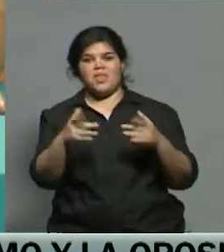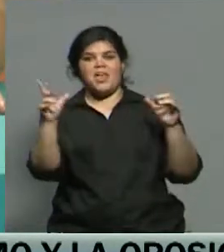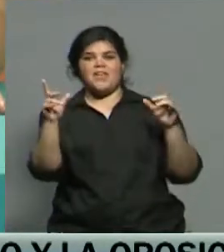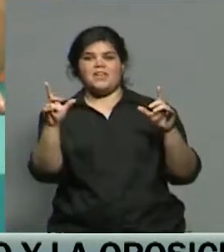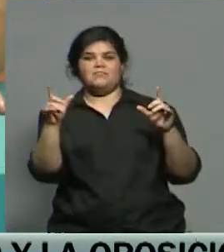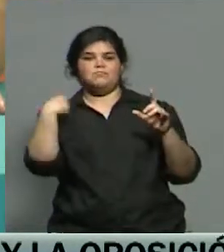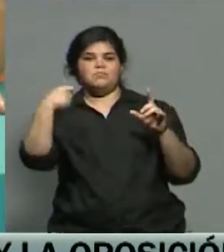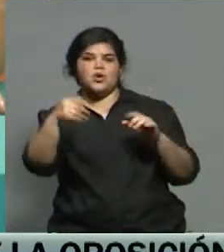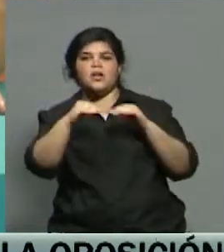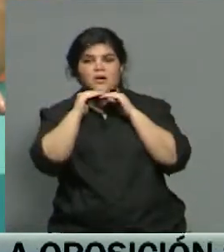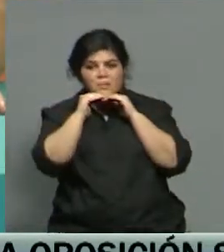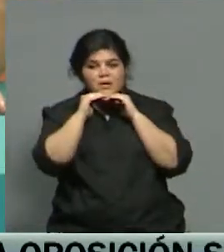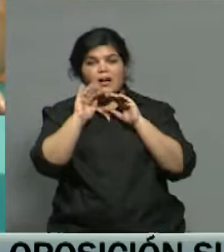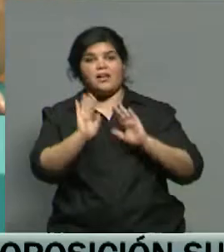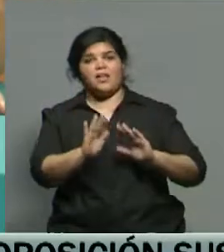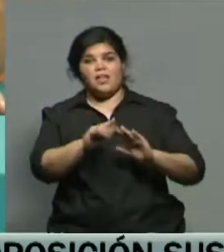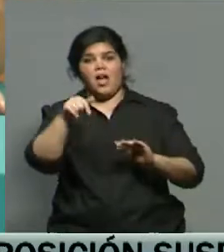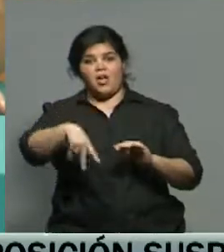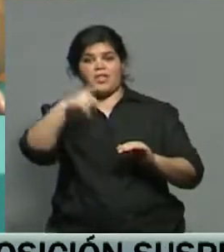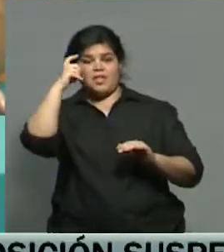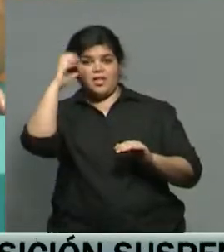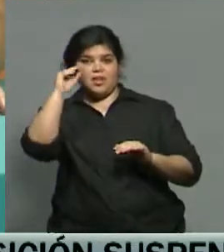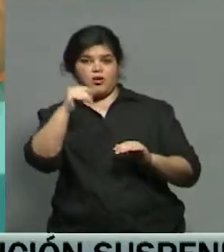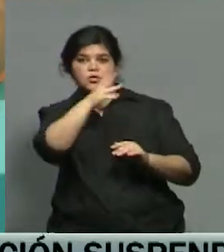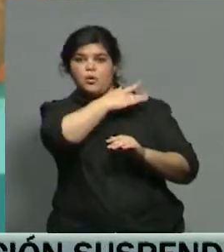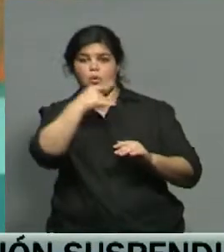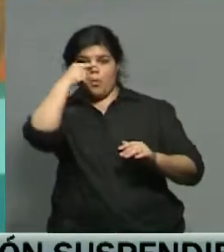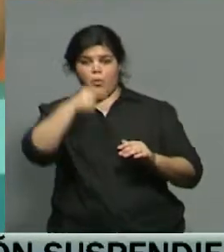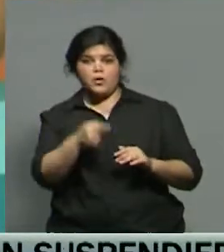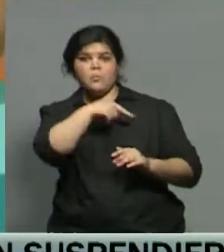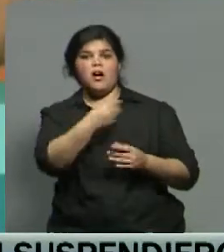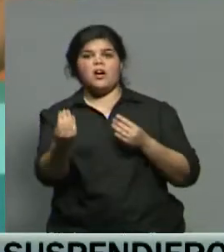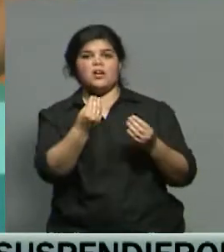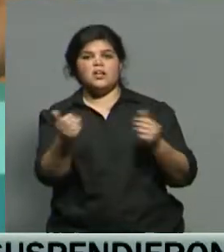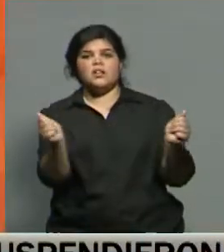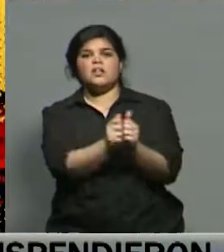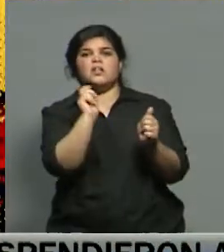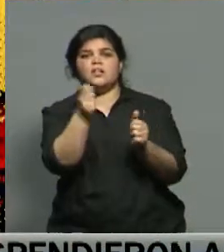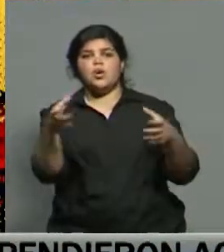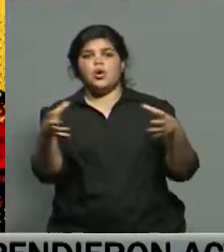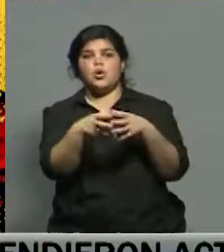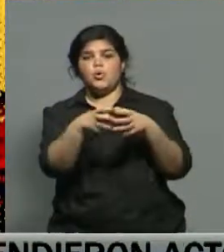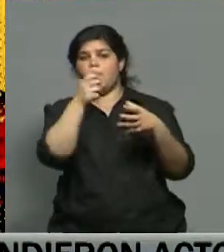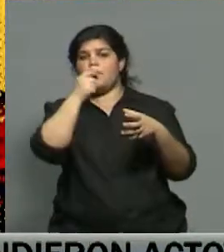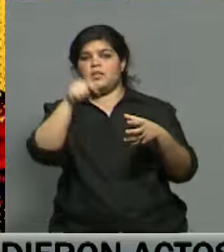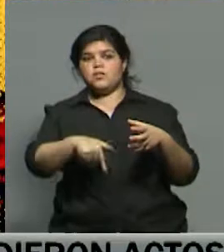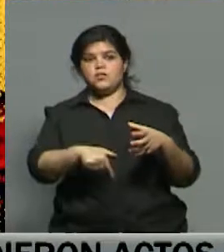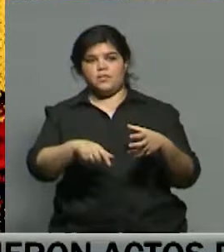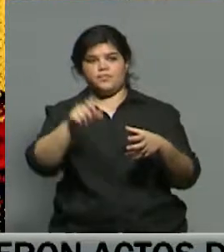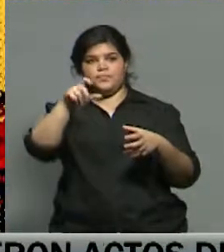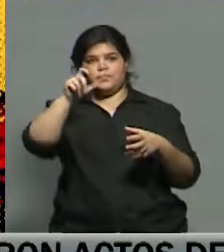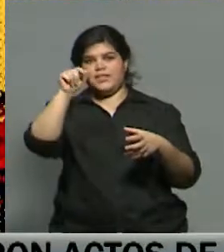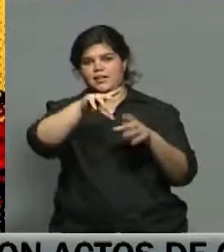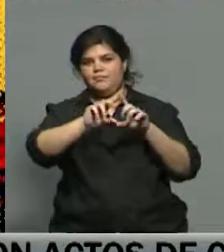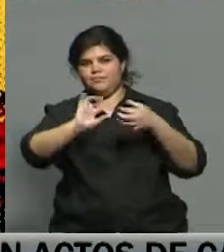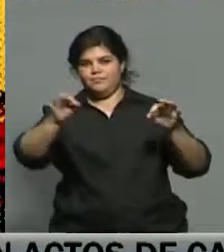programación de Señalú, ahora a las 22, viene el último acorde, en esta ocasión va a estar la banda de aquí de Mendoza, Espagueti Western,